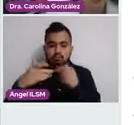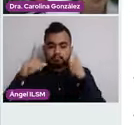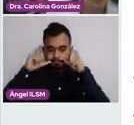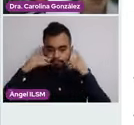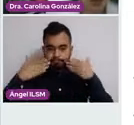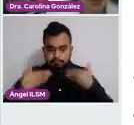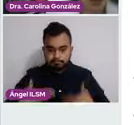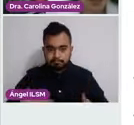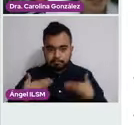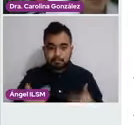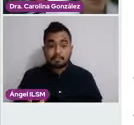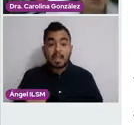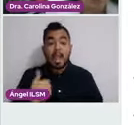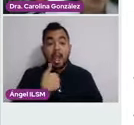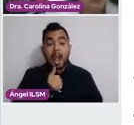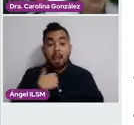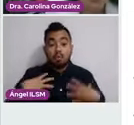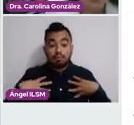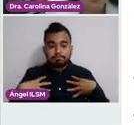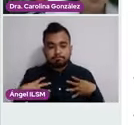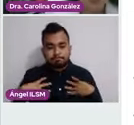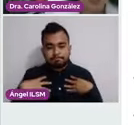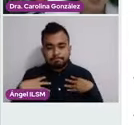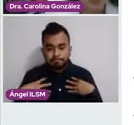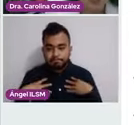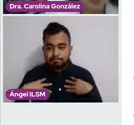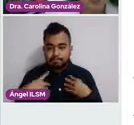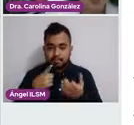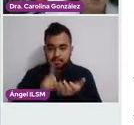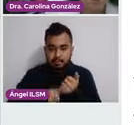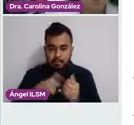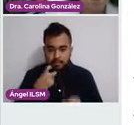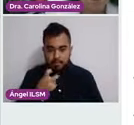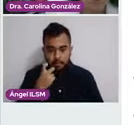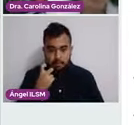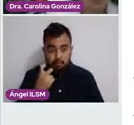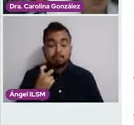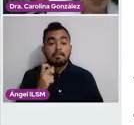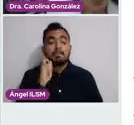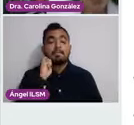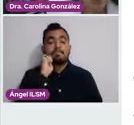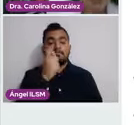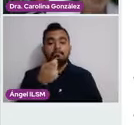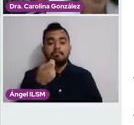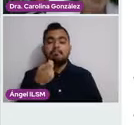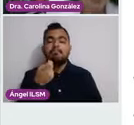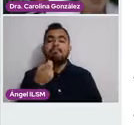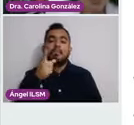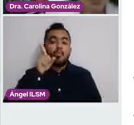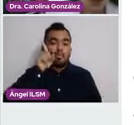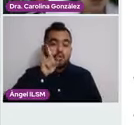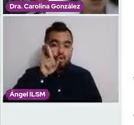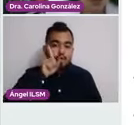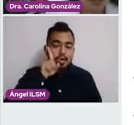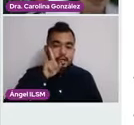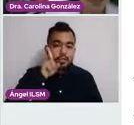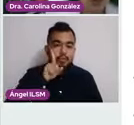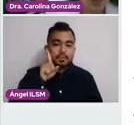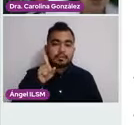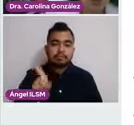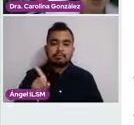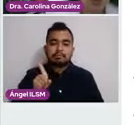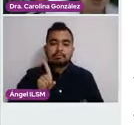La autoexploración mamaria, pues bueno, esta nos va a proporcionar que las mujeres identifiquen cambios o